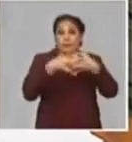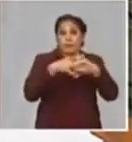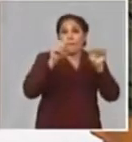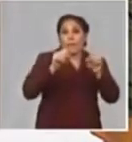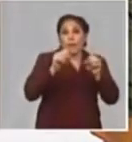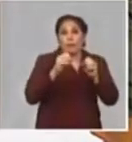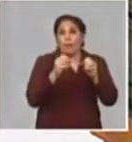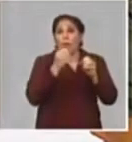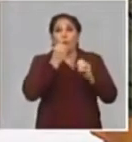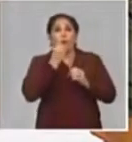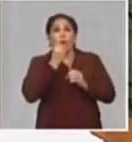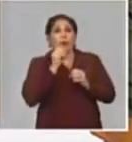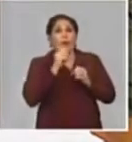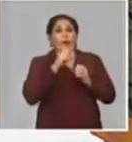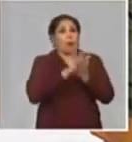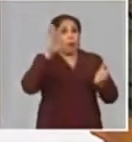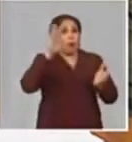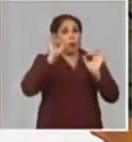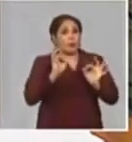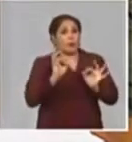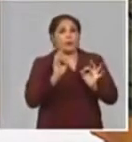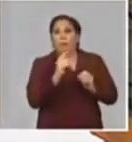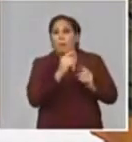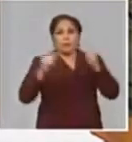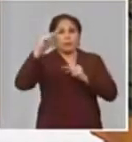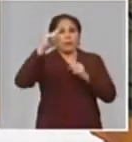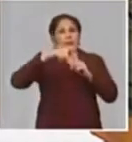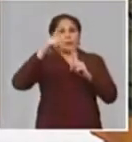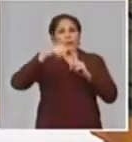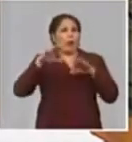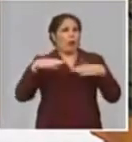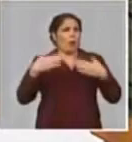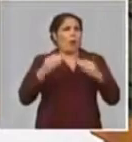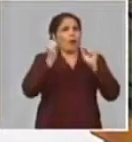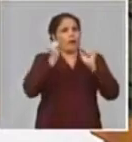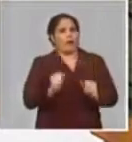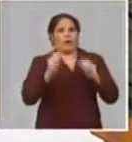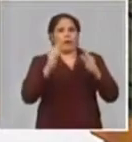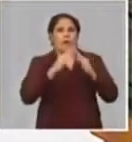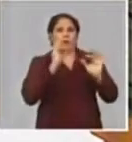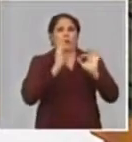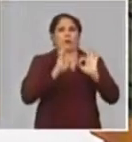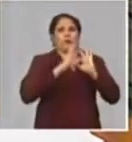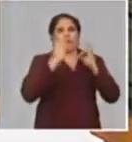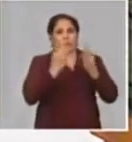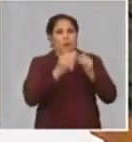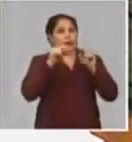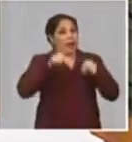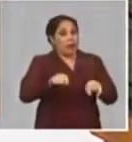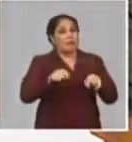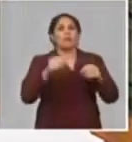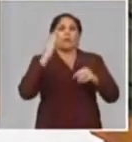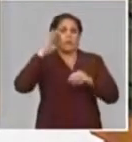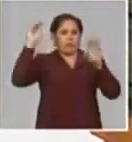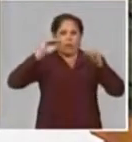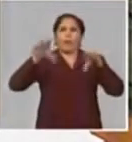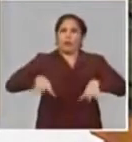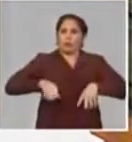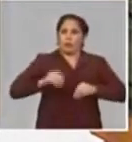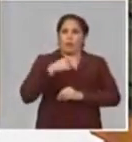de impacto, pero tenemos su compromiso, su principal tarea de impacto es quedarse en la casa. Y eso también lo hemos asumido